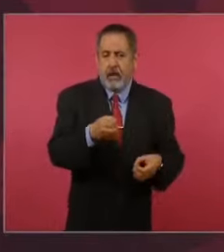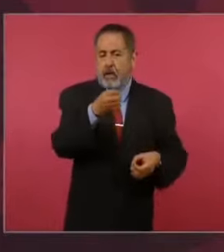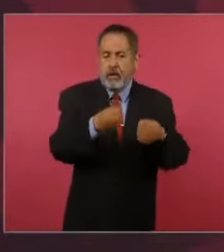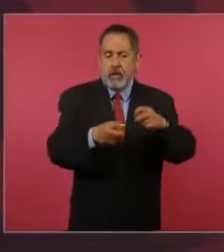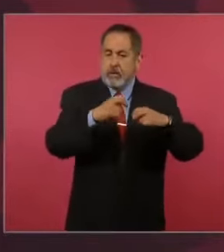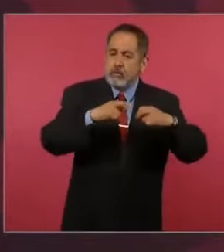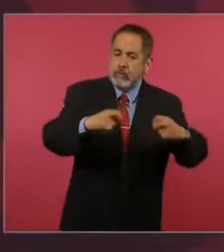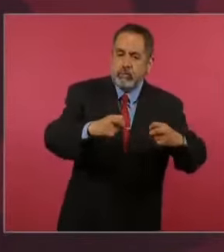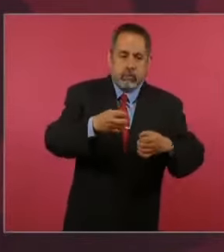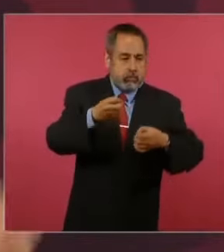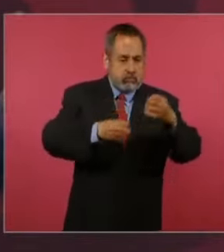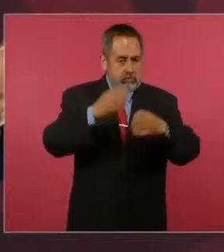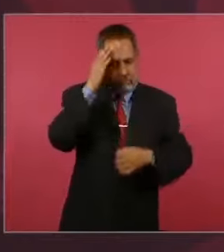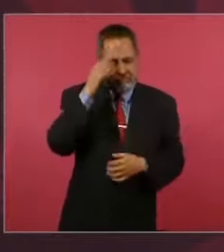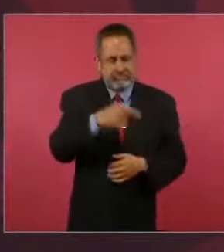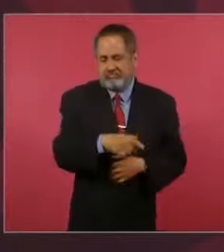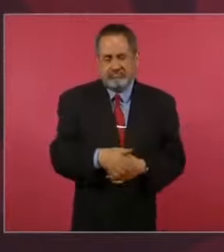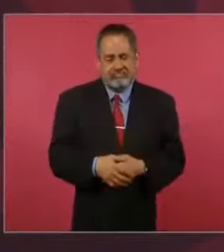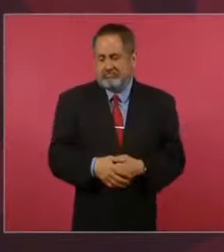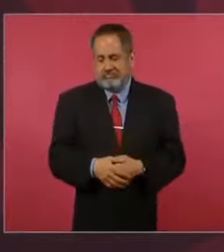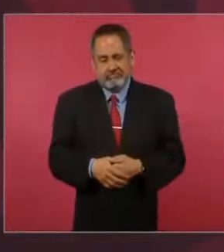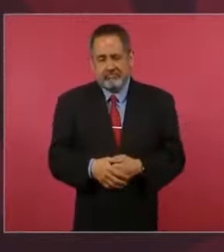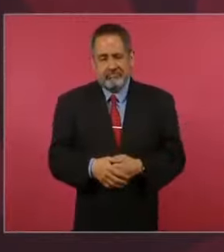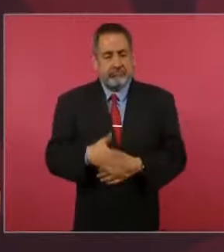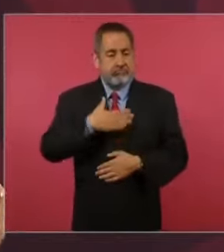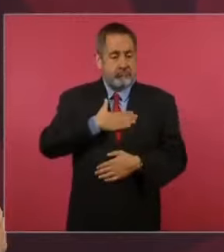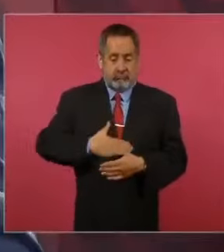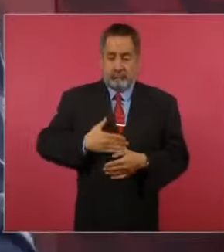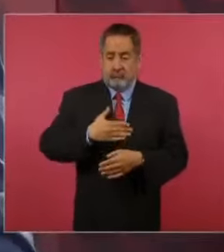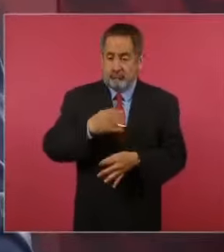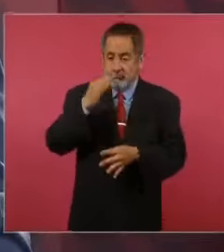no imparten justicia.